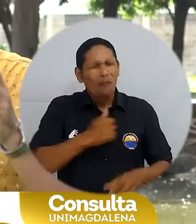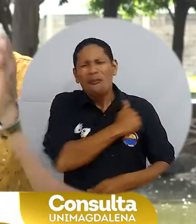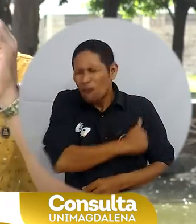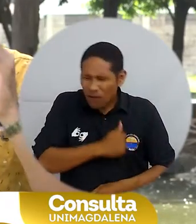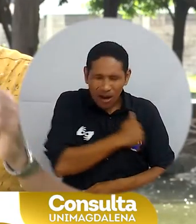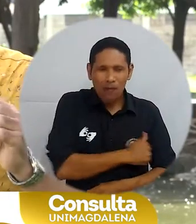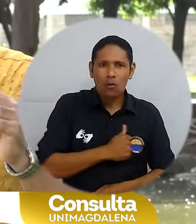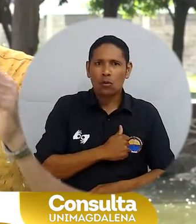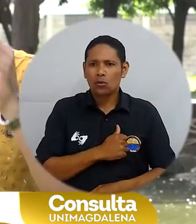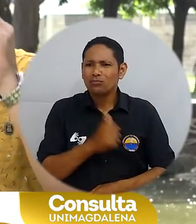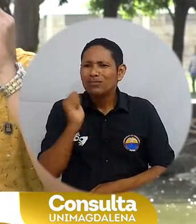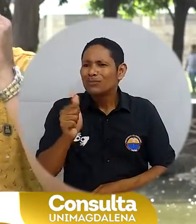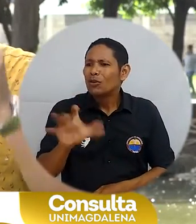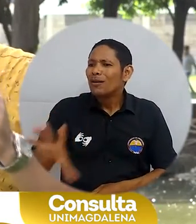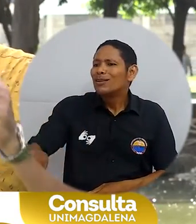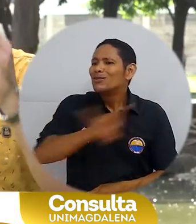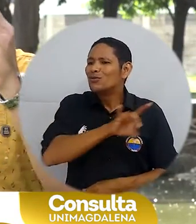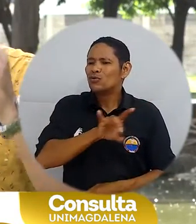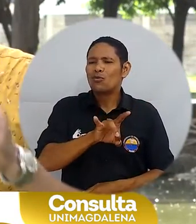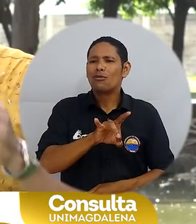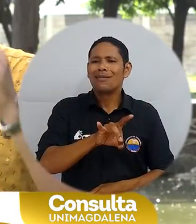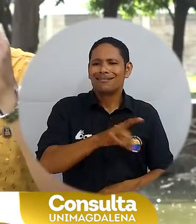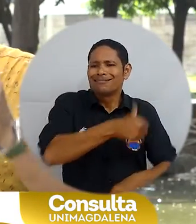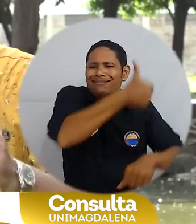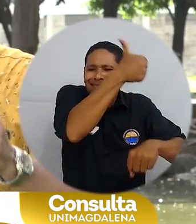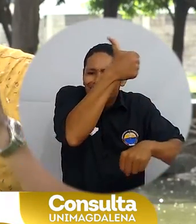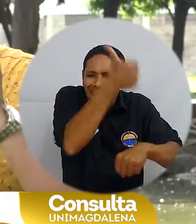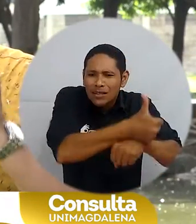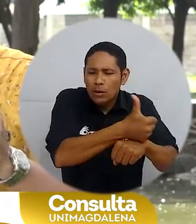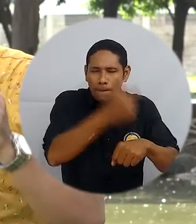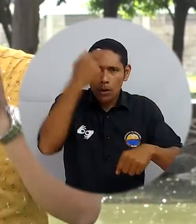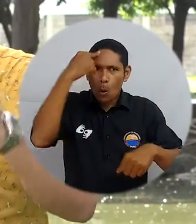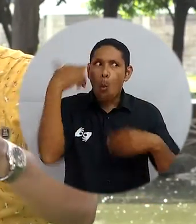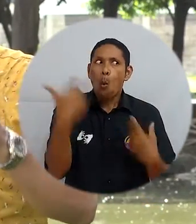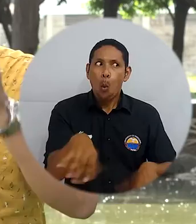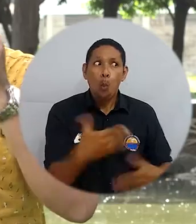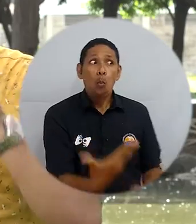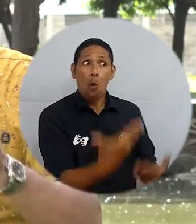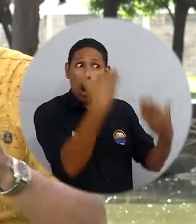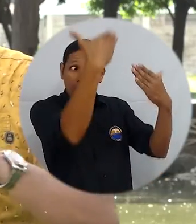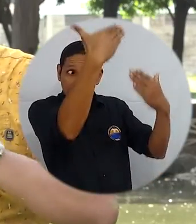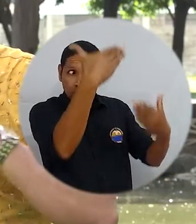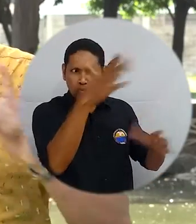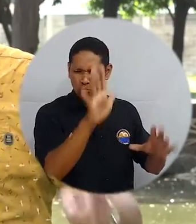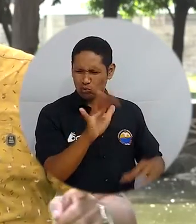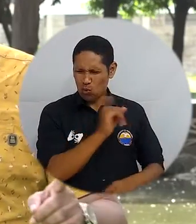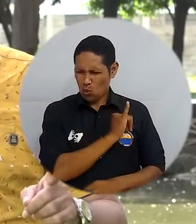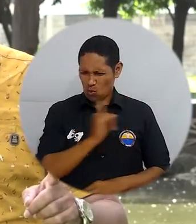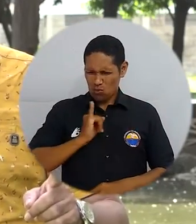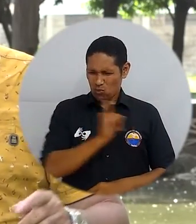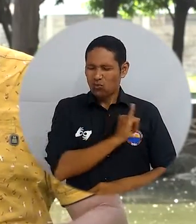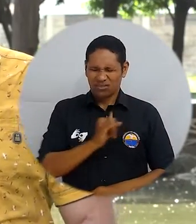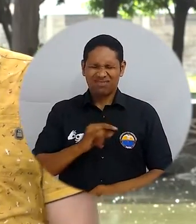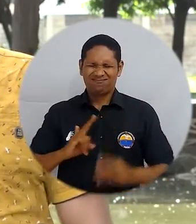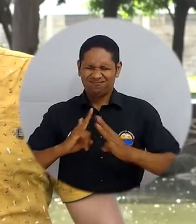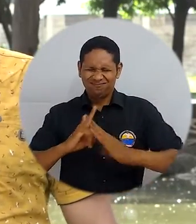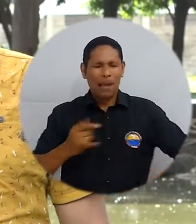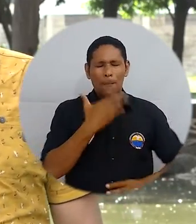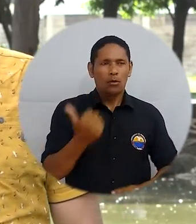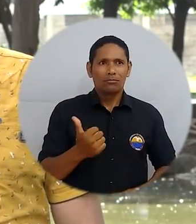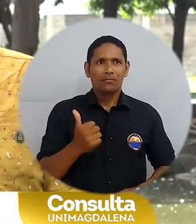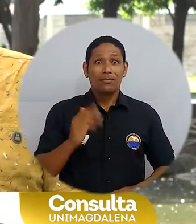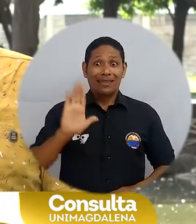profesores. Por favor, elijan al rector independiente que usted considere que le va a garantizar la independencia a la universidad.